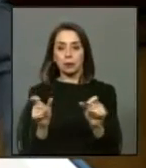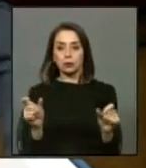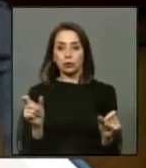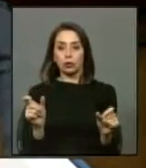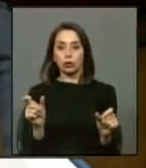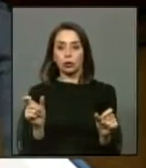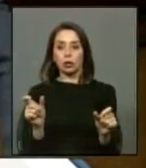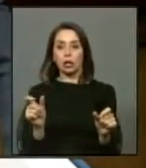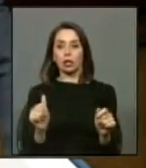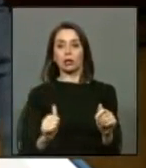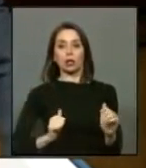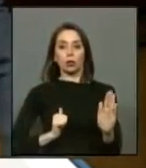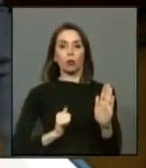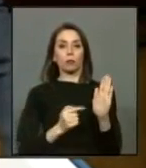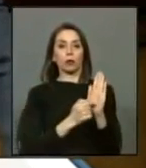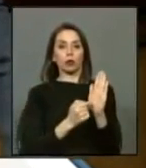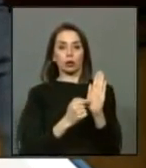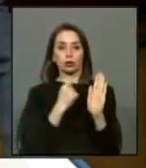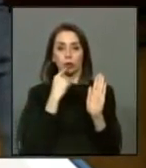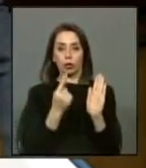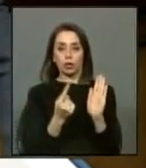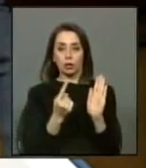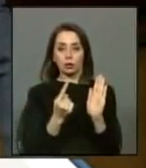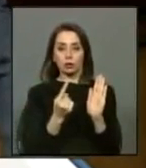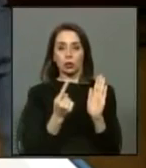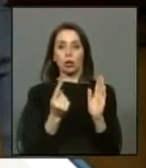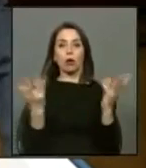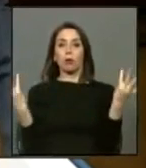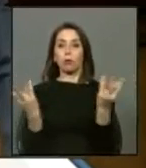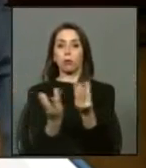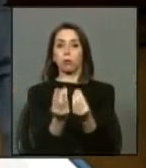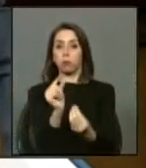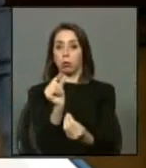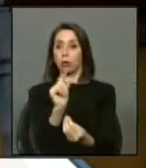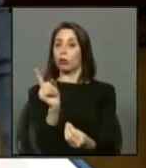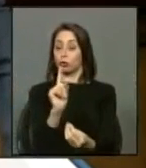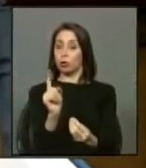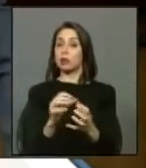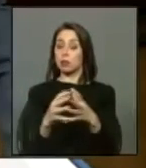cumplen con este requisito y no son menores en suma.